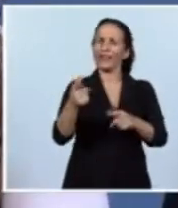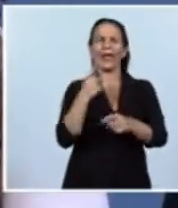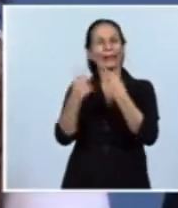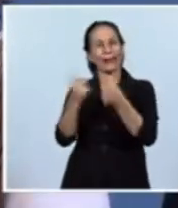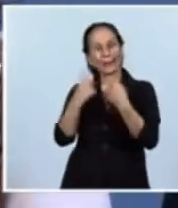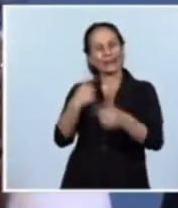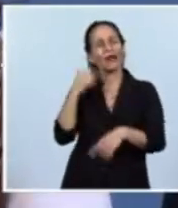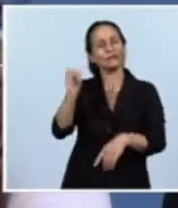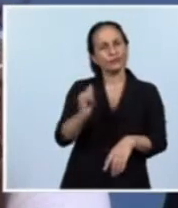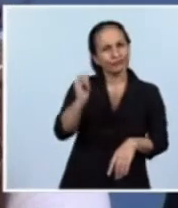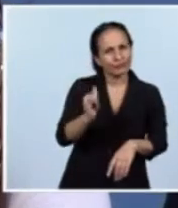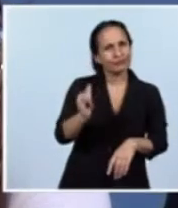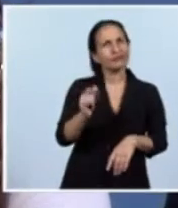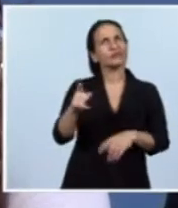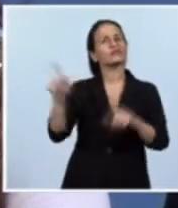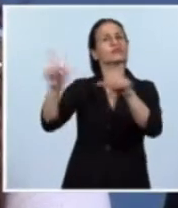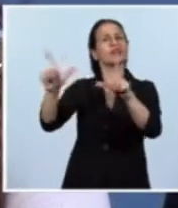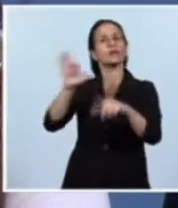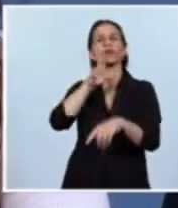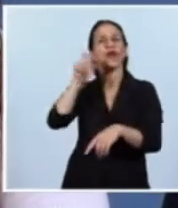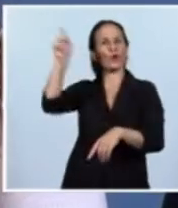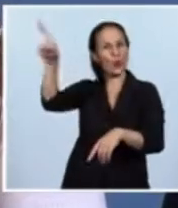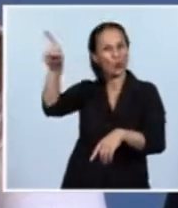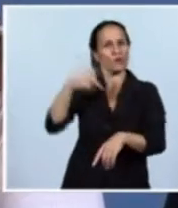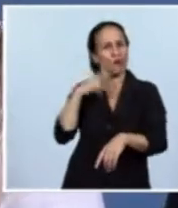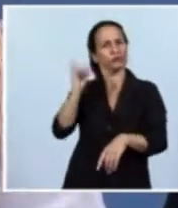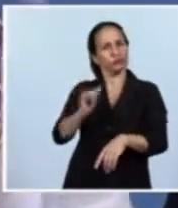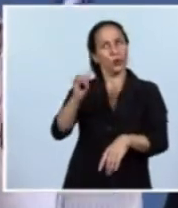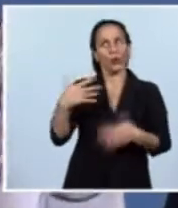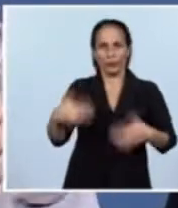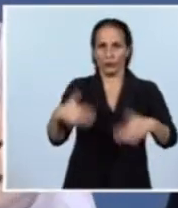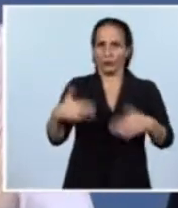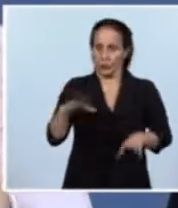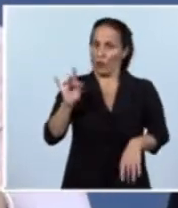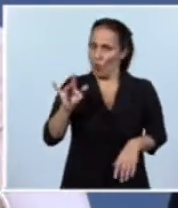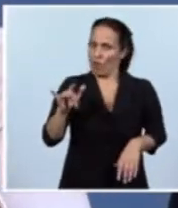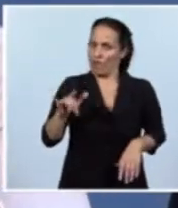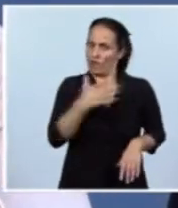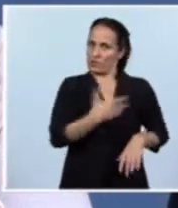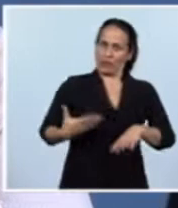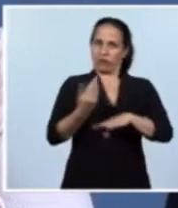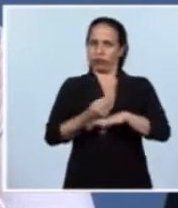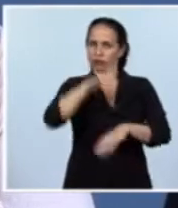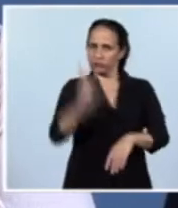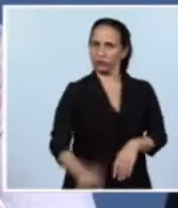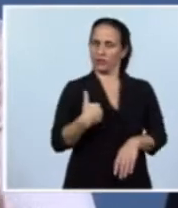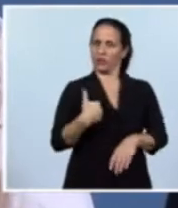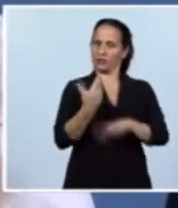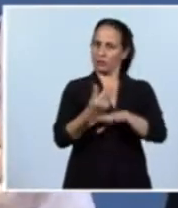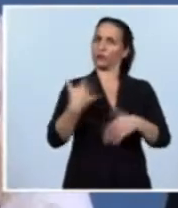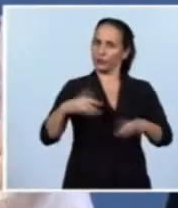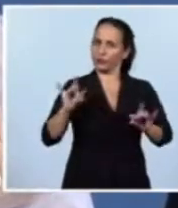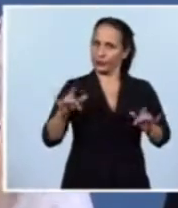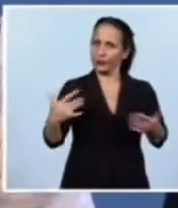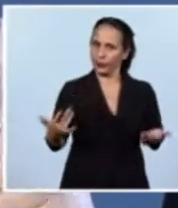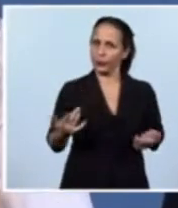entrevista ante la televisión rusa, difícil gobernar la República Argentina, es muy